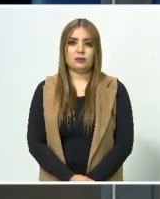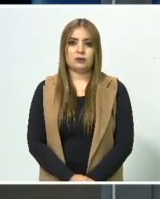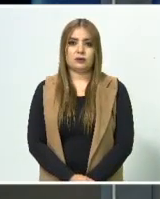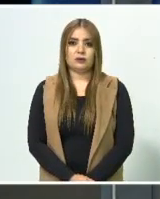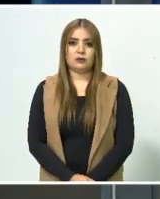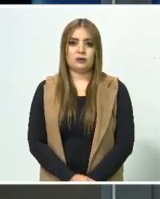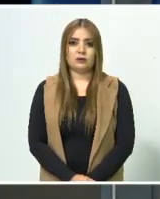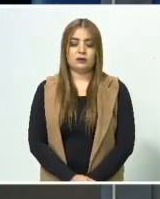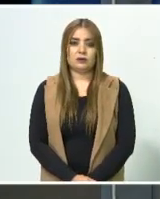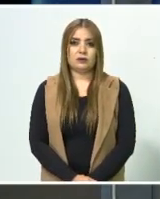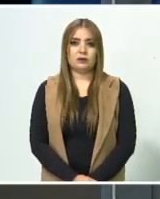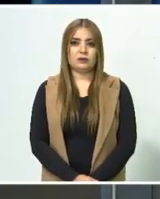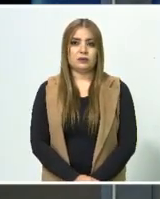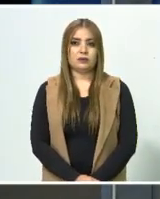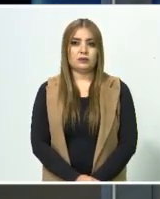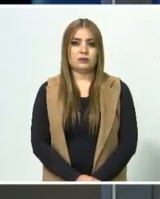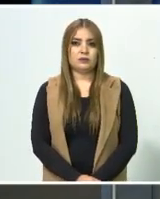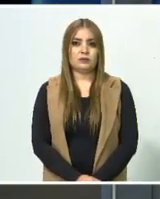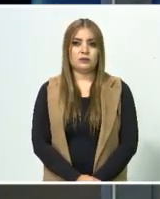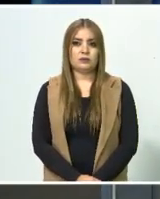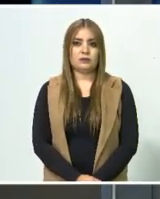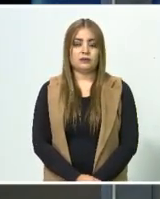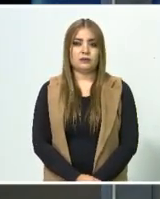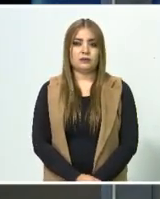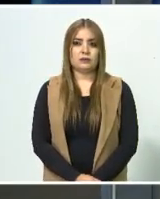Baja, sin miedo.